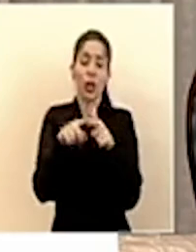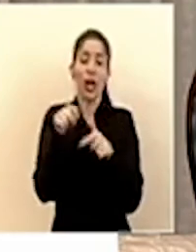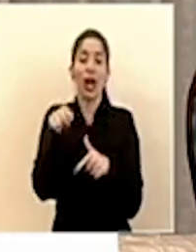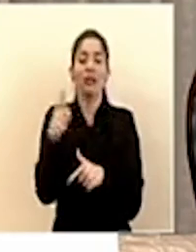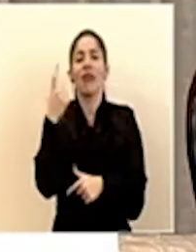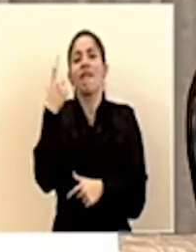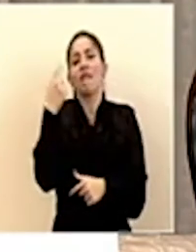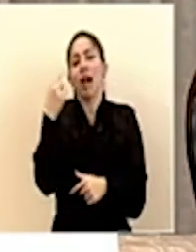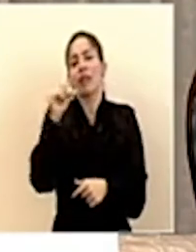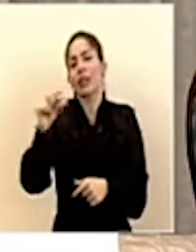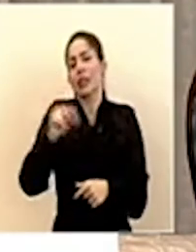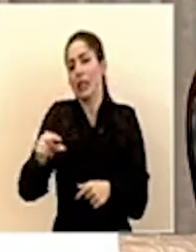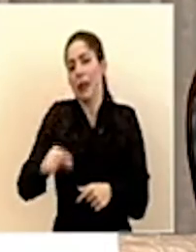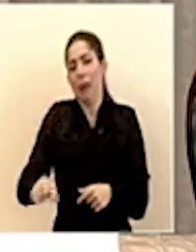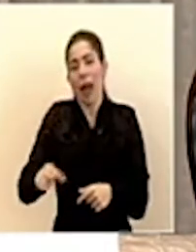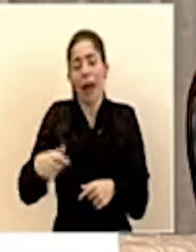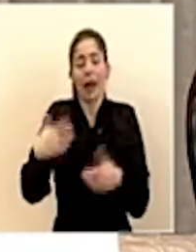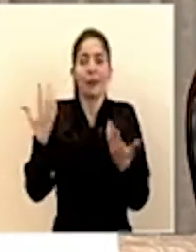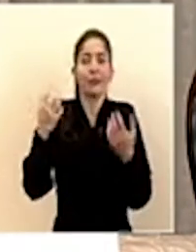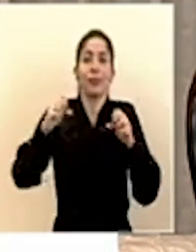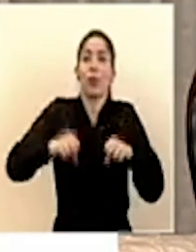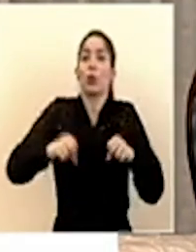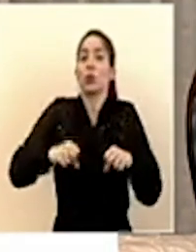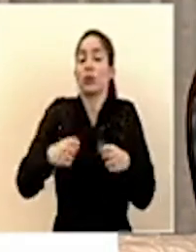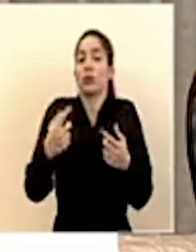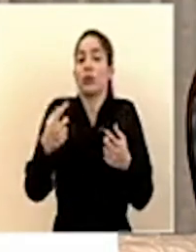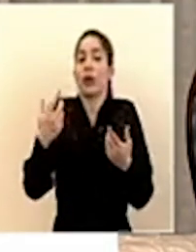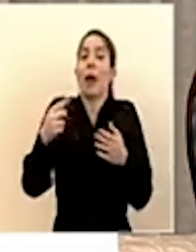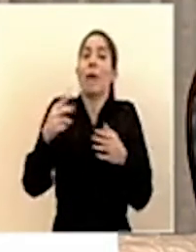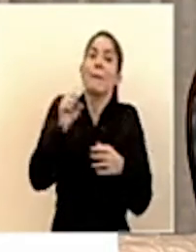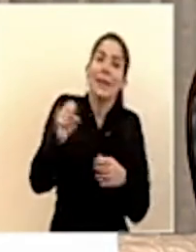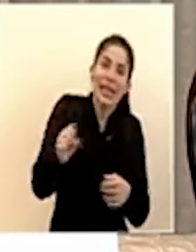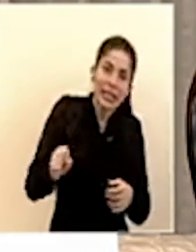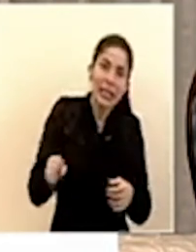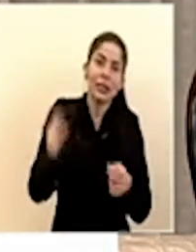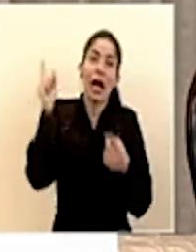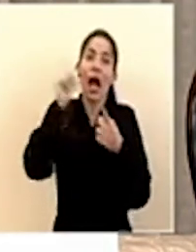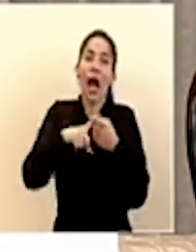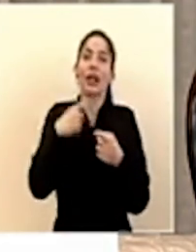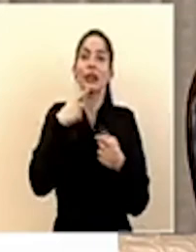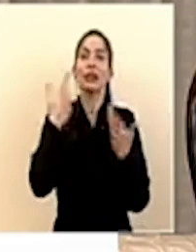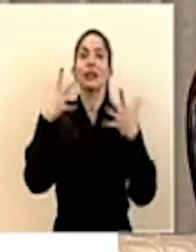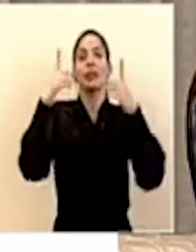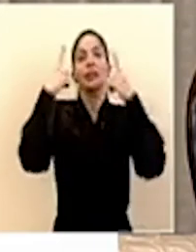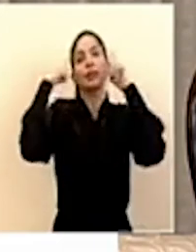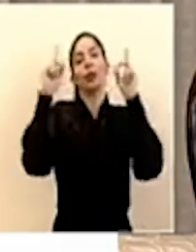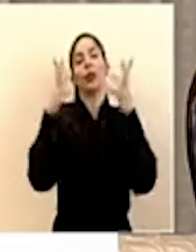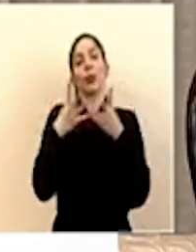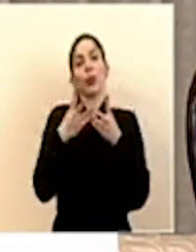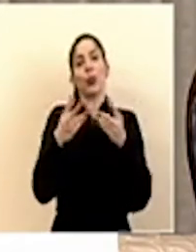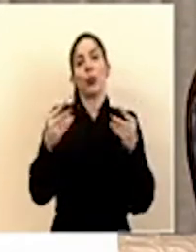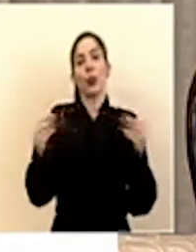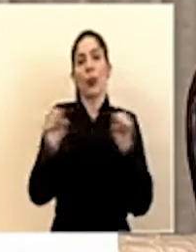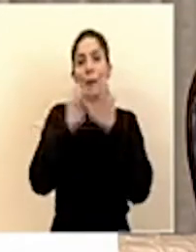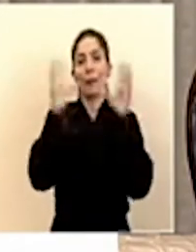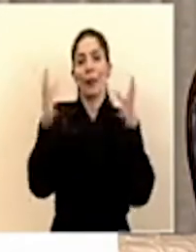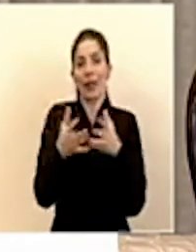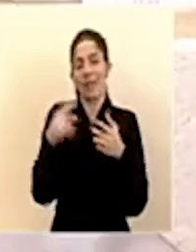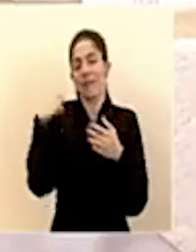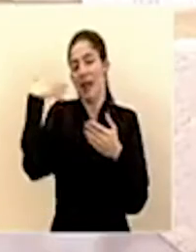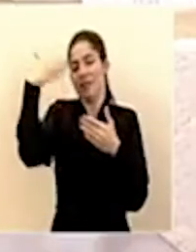faltarán varias semanas posiblemente incluso algunos meses para que digamos ya salimos de la ola pandémica